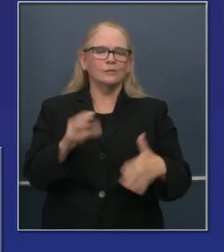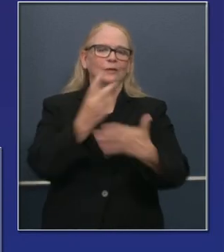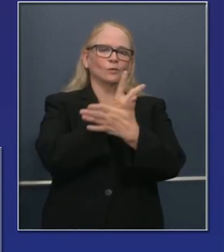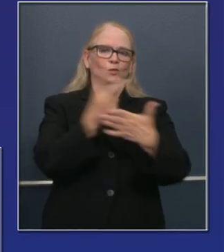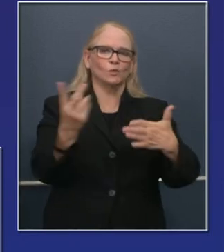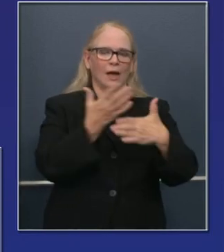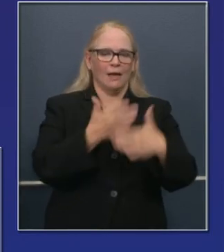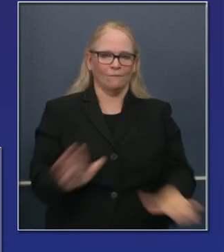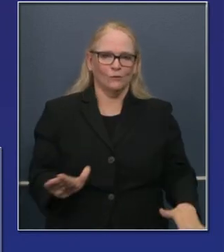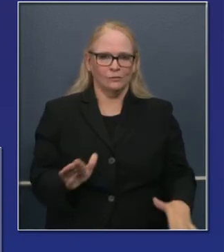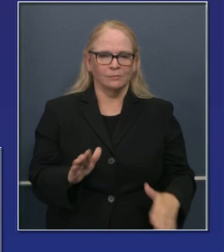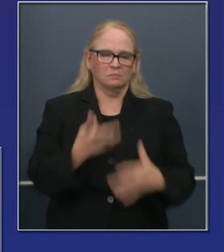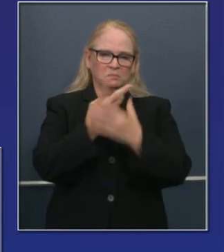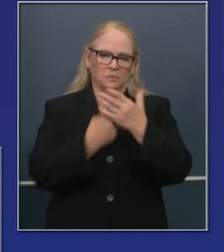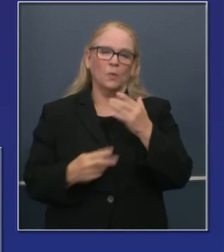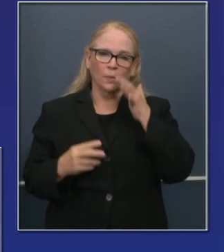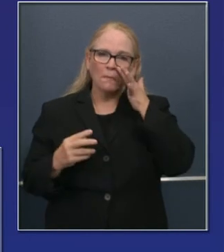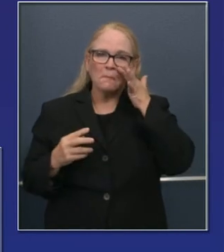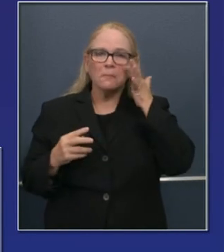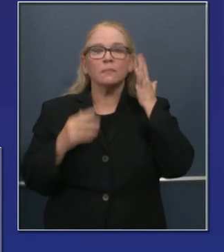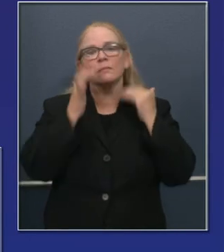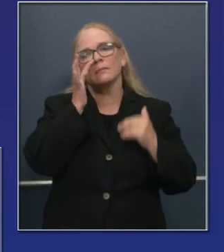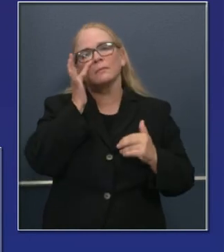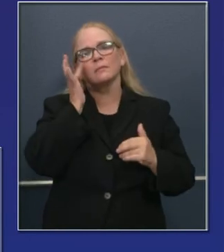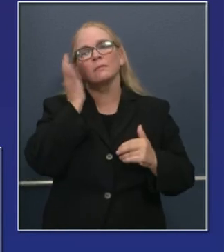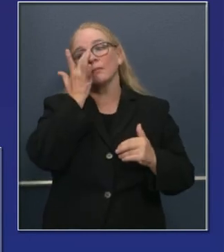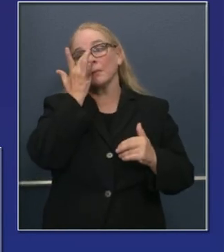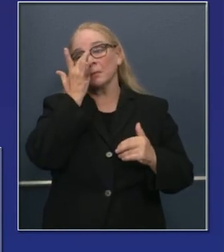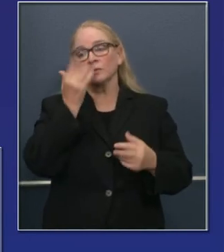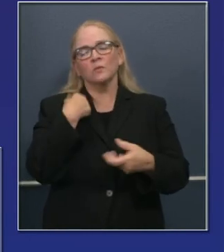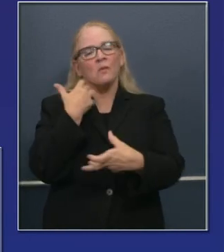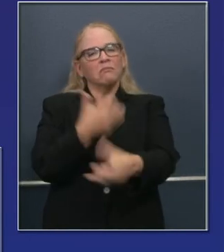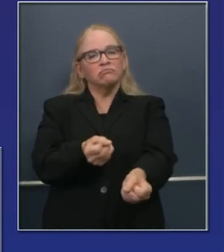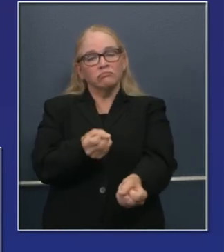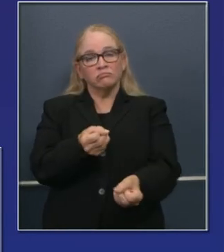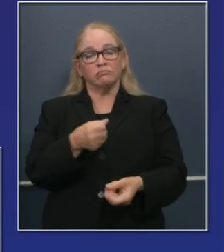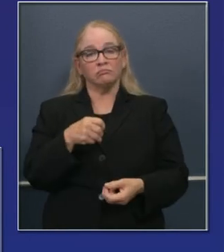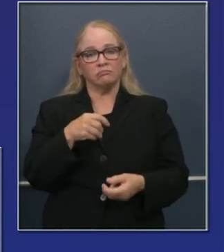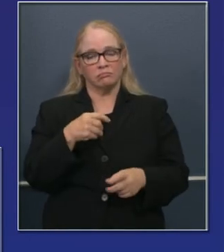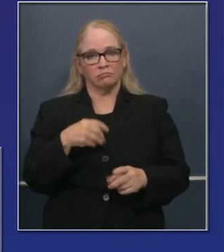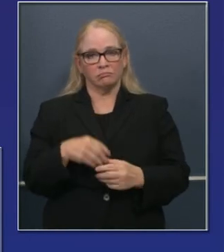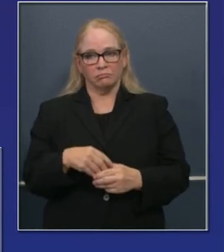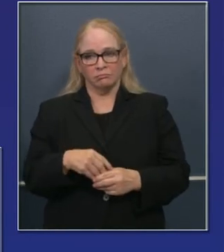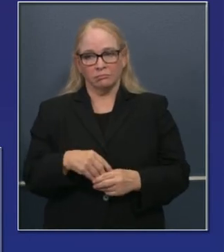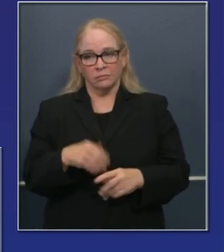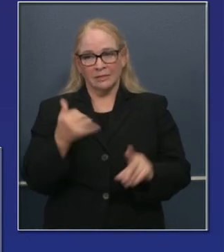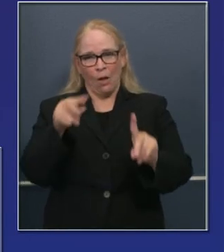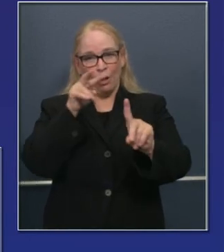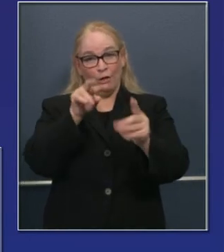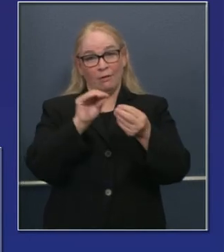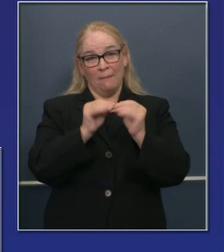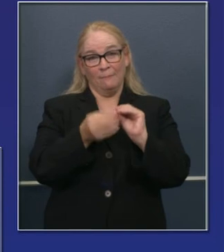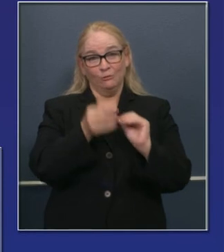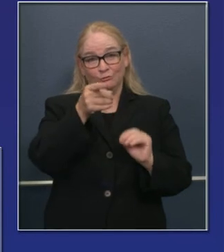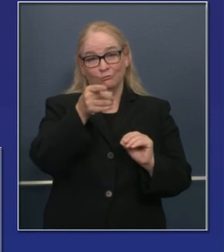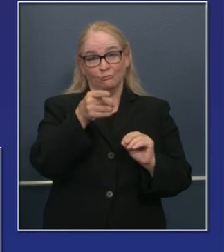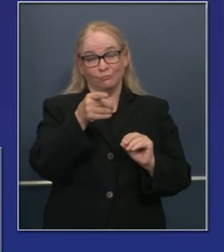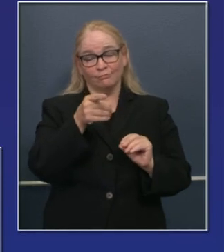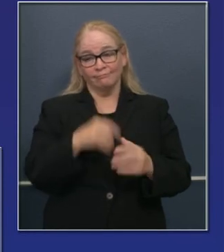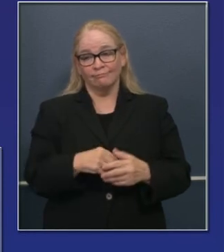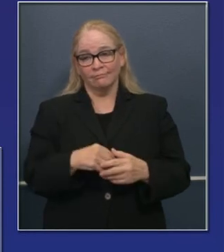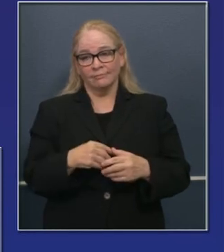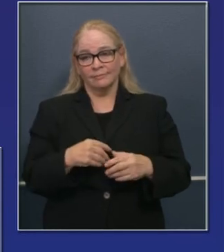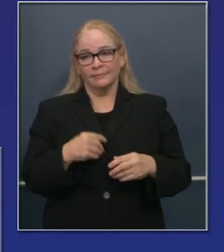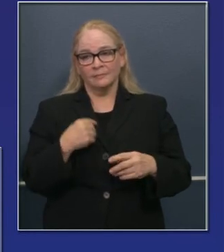14 días. Algo de lo que sí estamos confiados, estamos viendo estas líneas de tendencia que siguen viéndose más favorables.